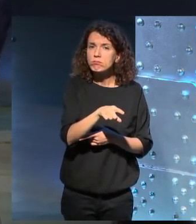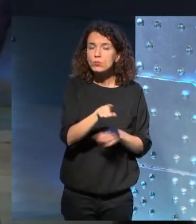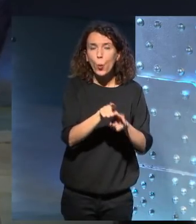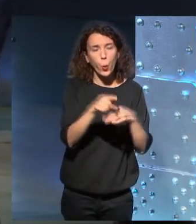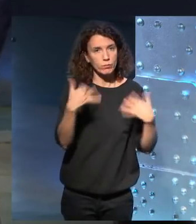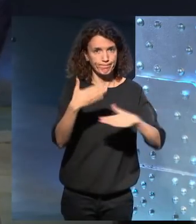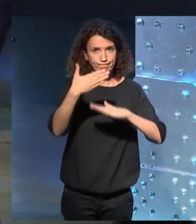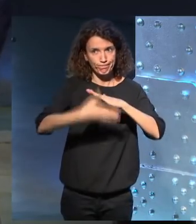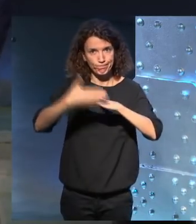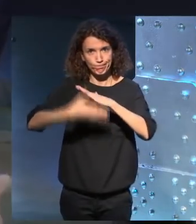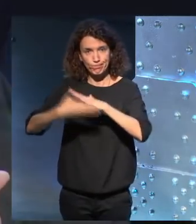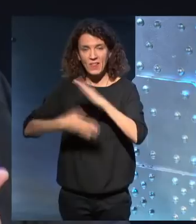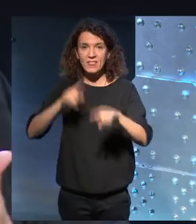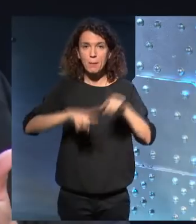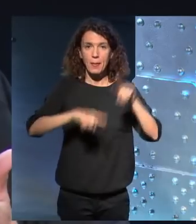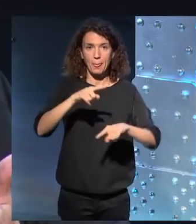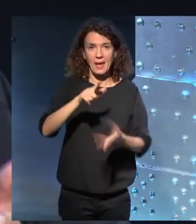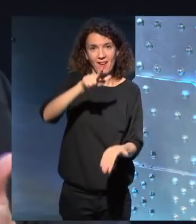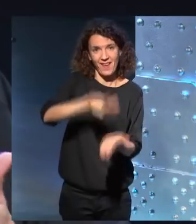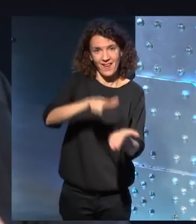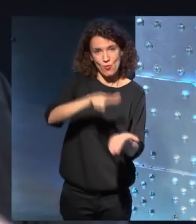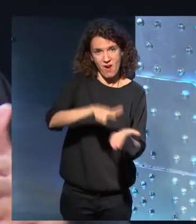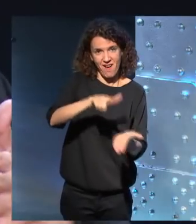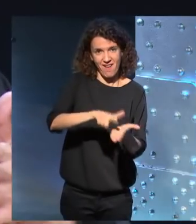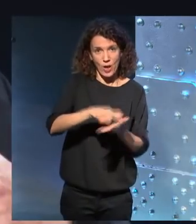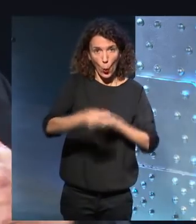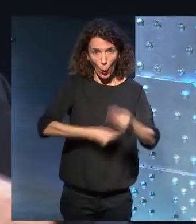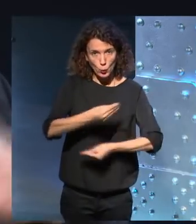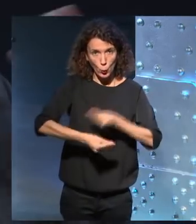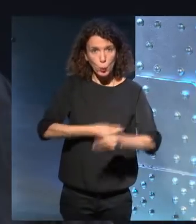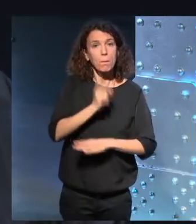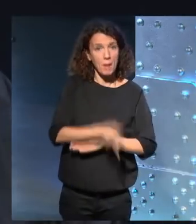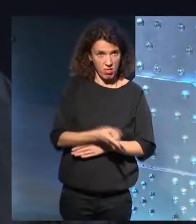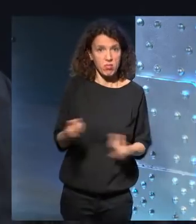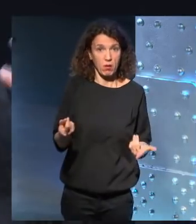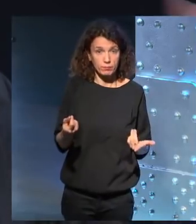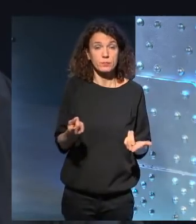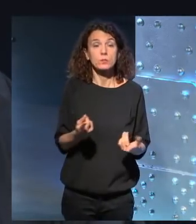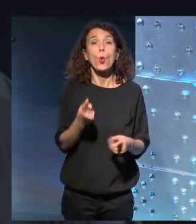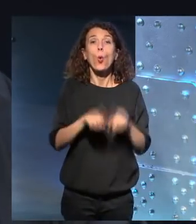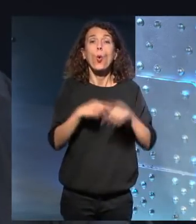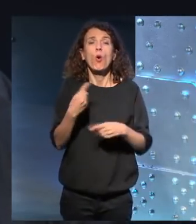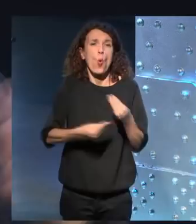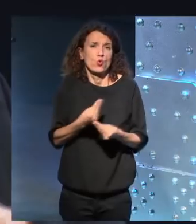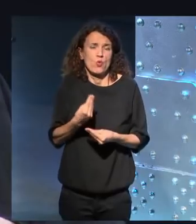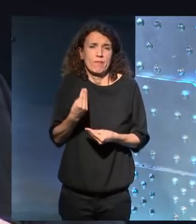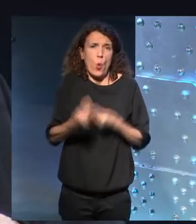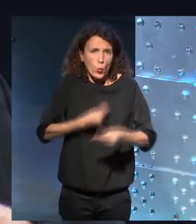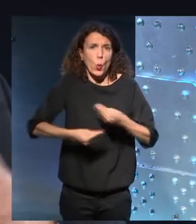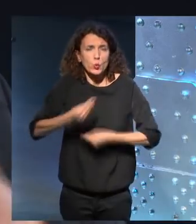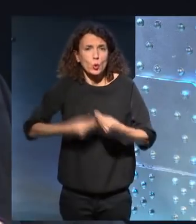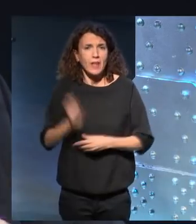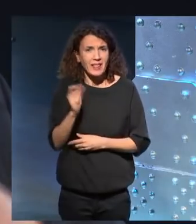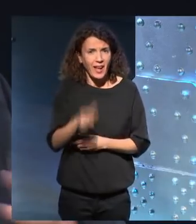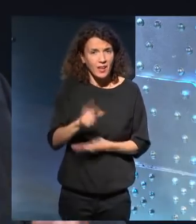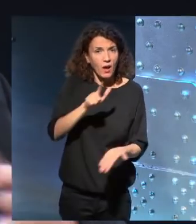restringida por el uso del lenguaje, que es el uso del lenguaje, que es el mismo uso utilitario del lenguaje, el uso